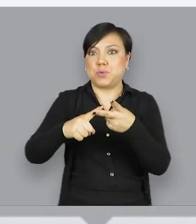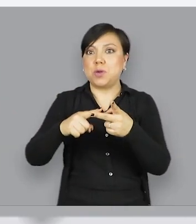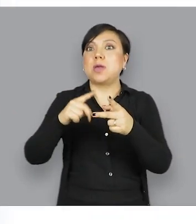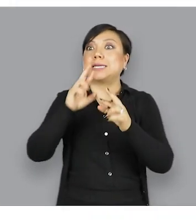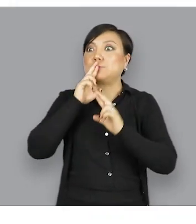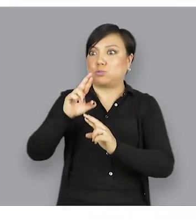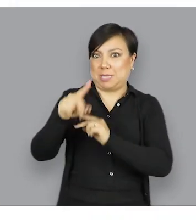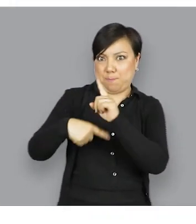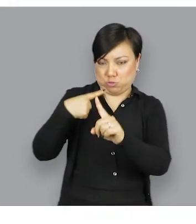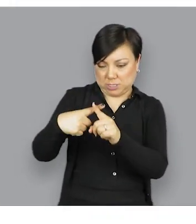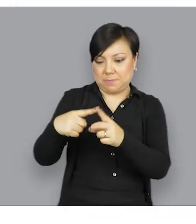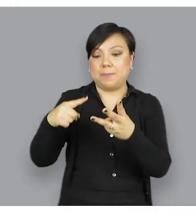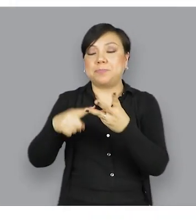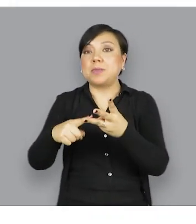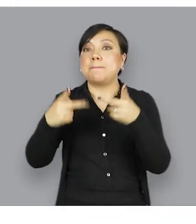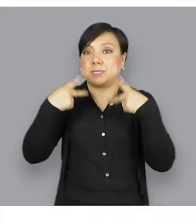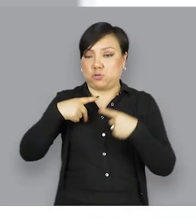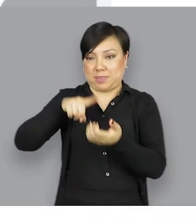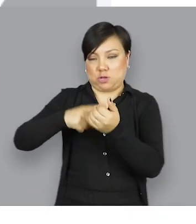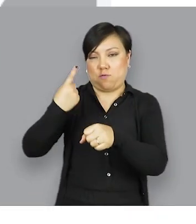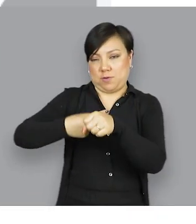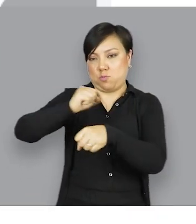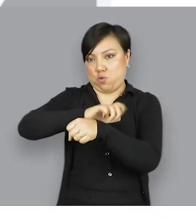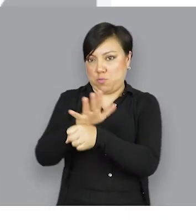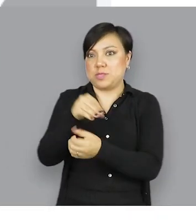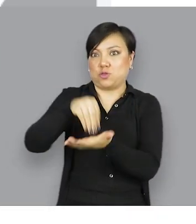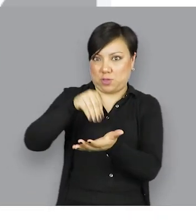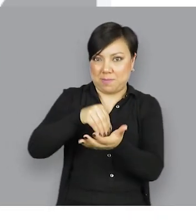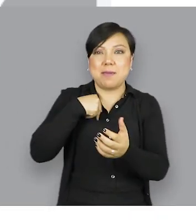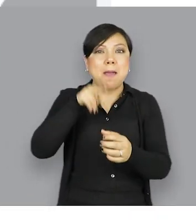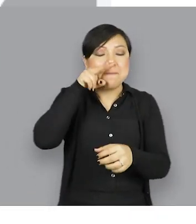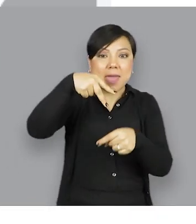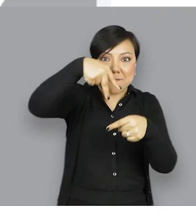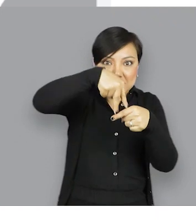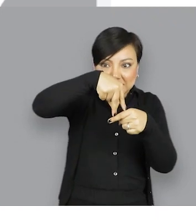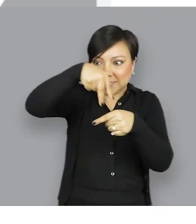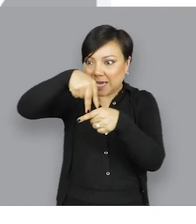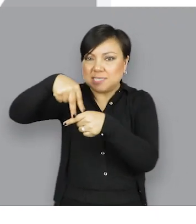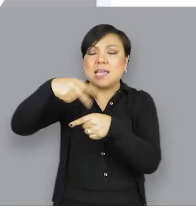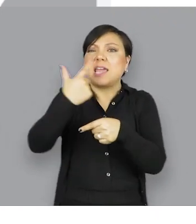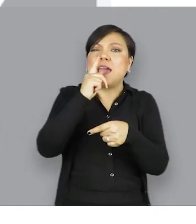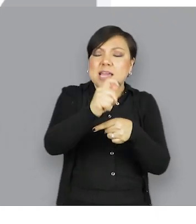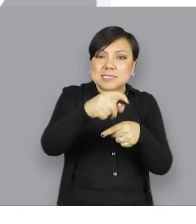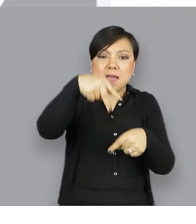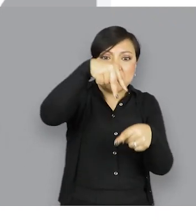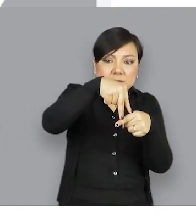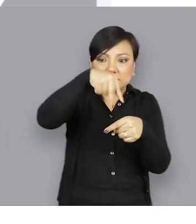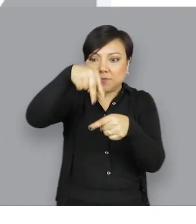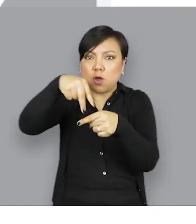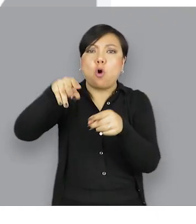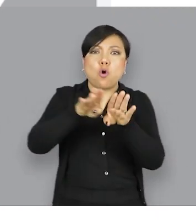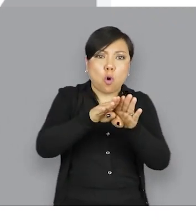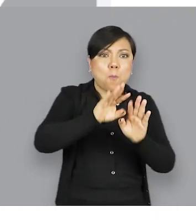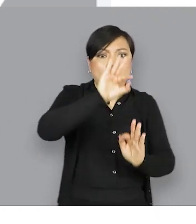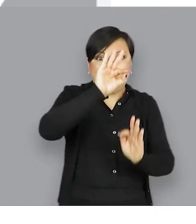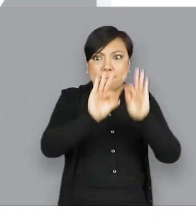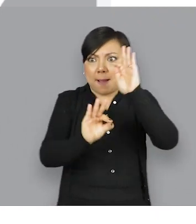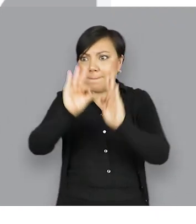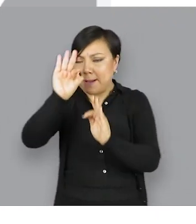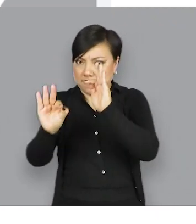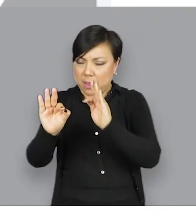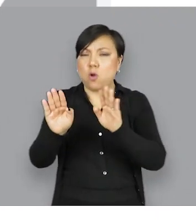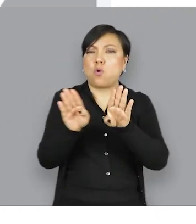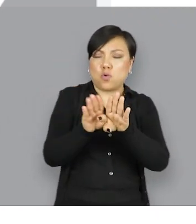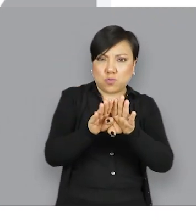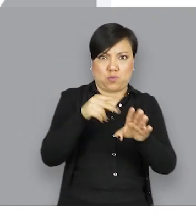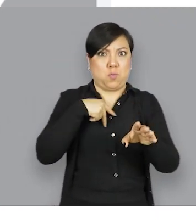positividad, activos. Fíjate en el color y el rango en donde se encuentran las flechas. Su posición te indica hacia dónde se está